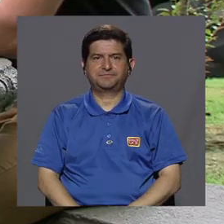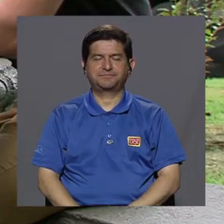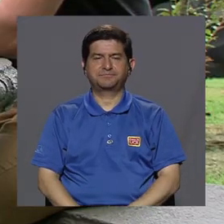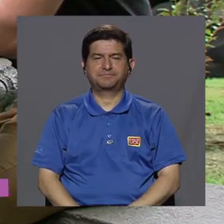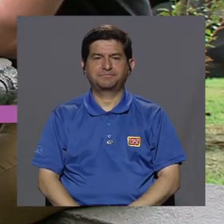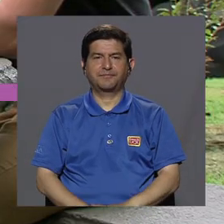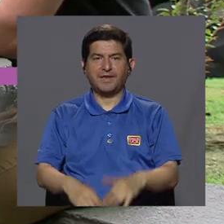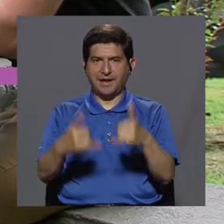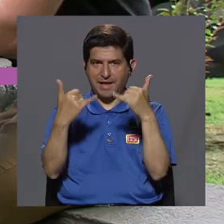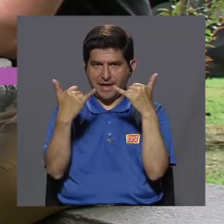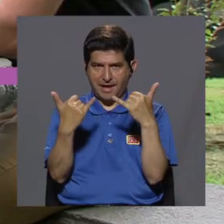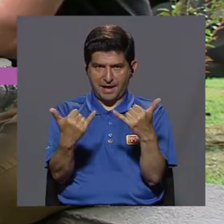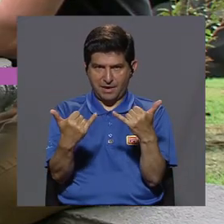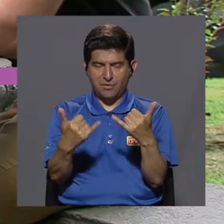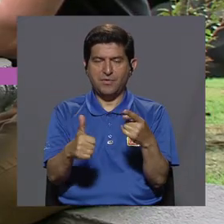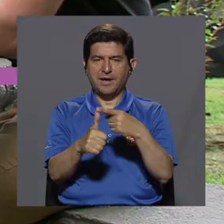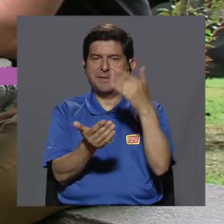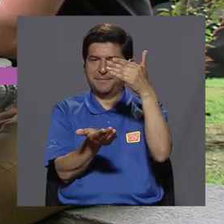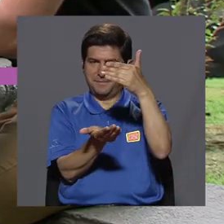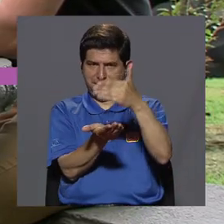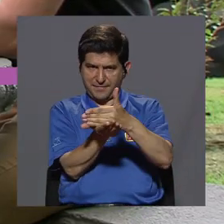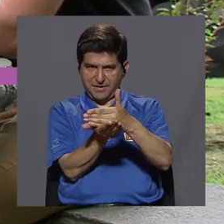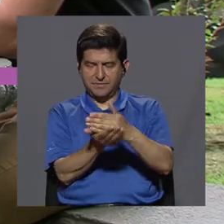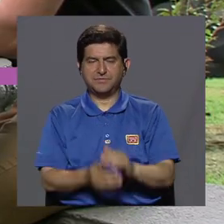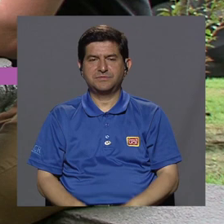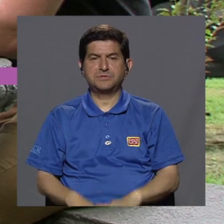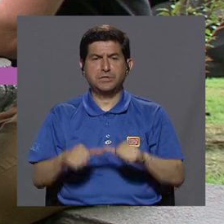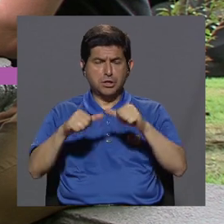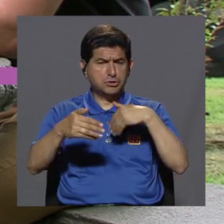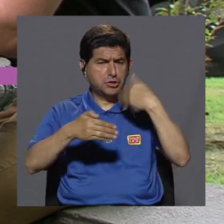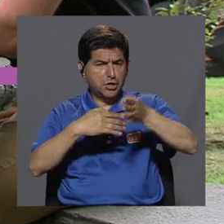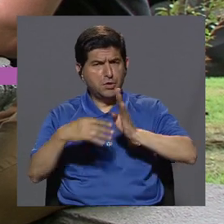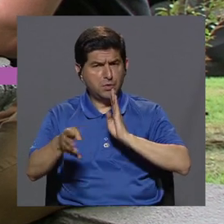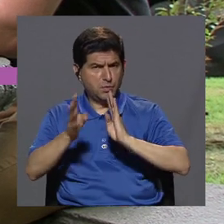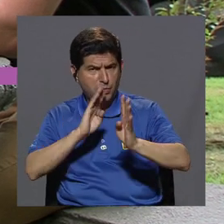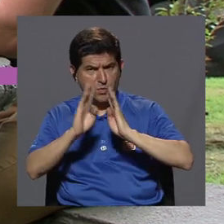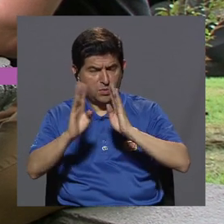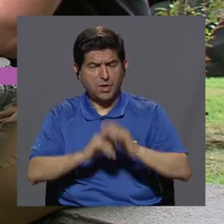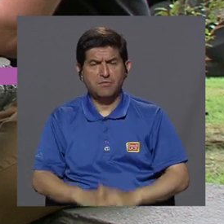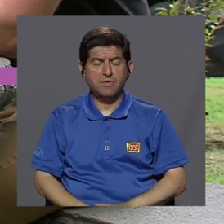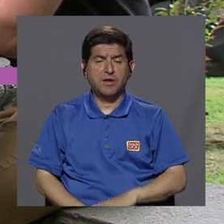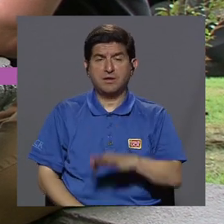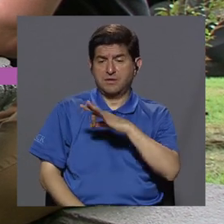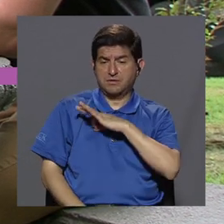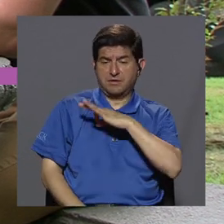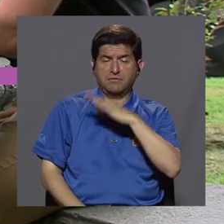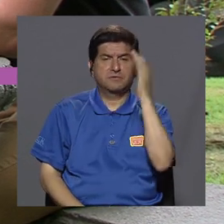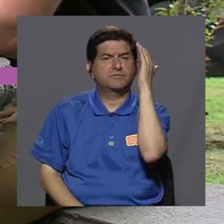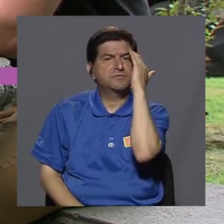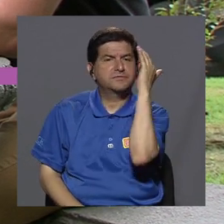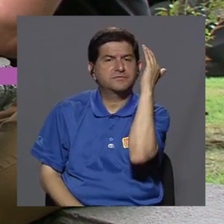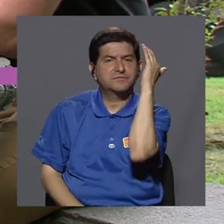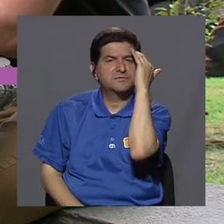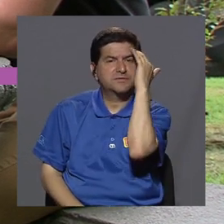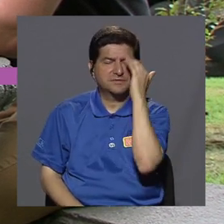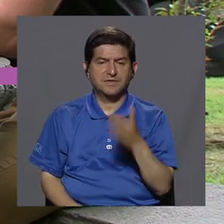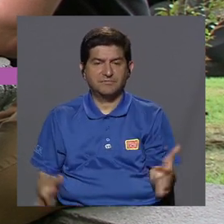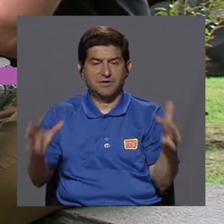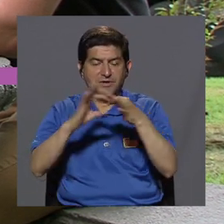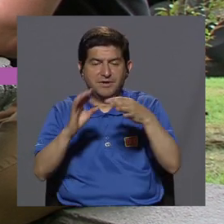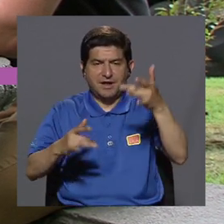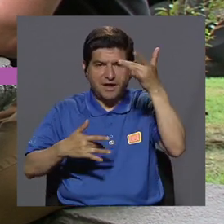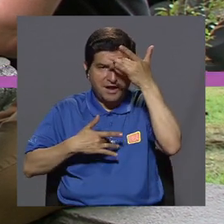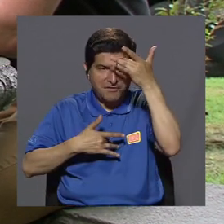Vamos entonces a hacer una pausa. Ya vamos a seguir conversando acerca, digamos, de estos beneficios, de conocer acerca de las